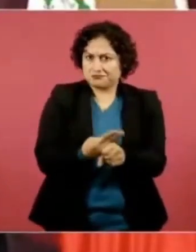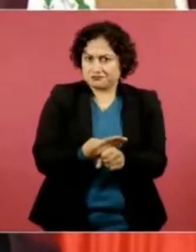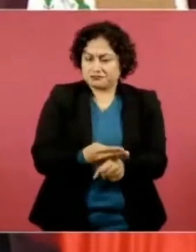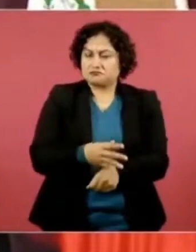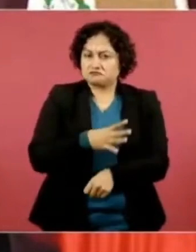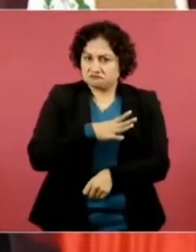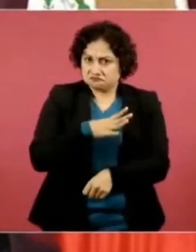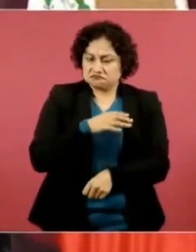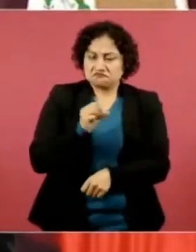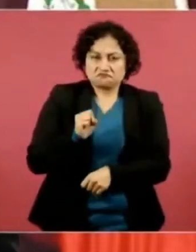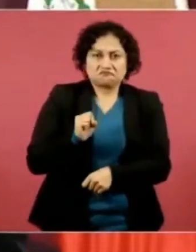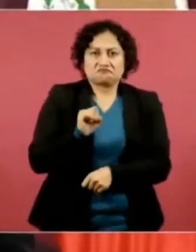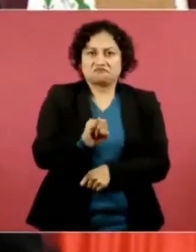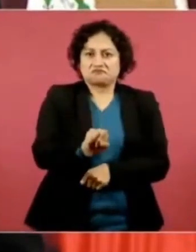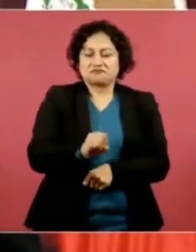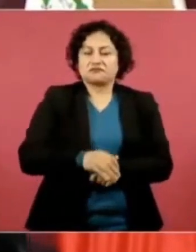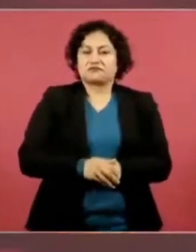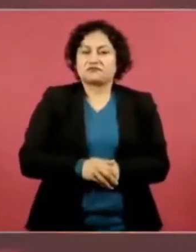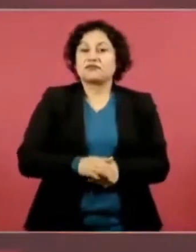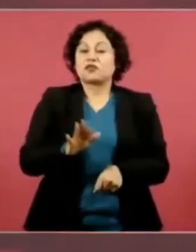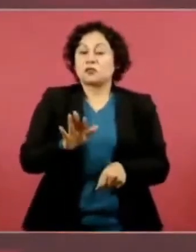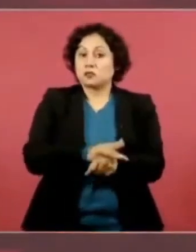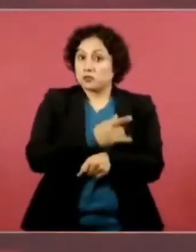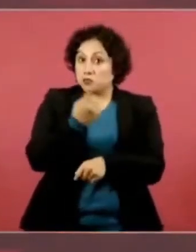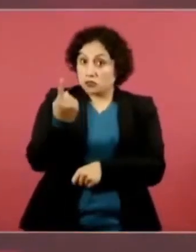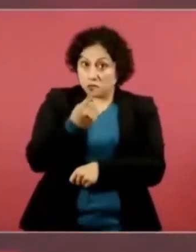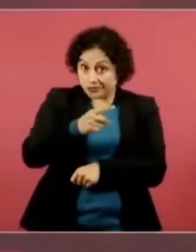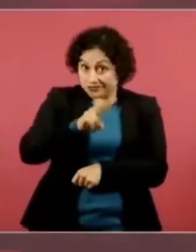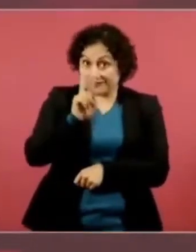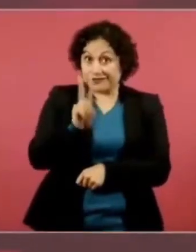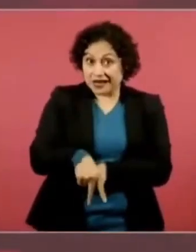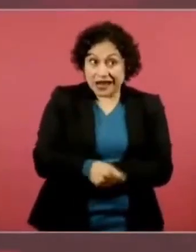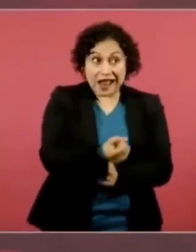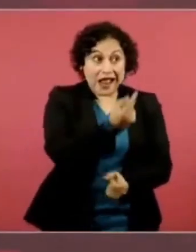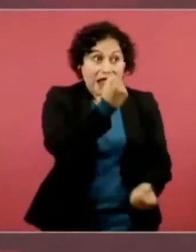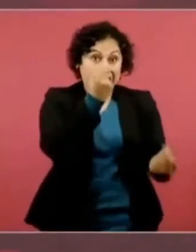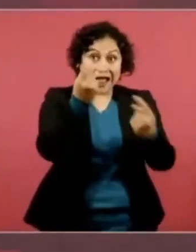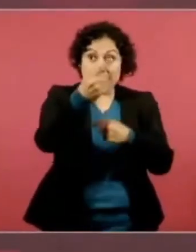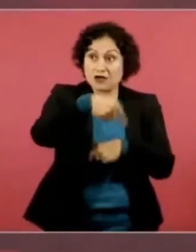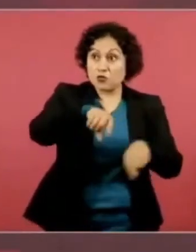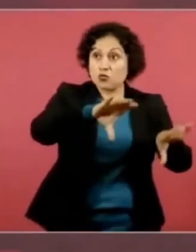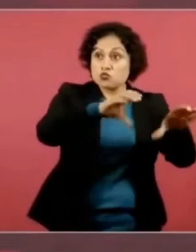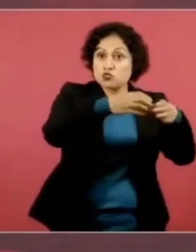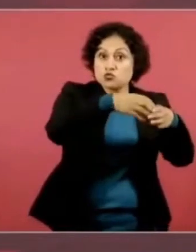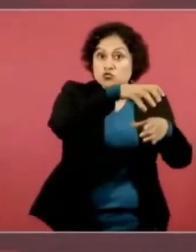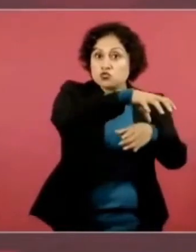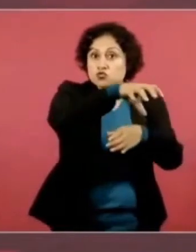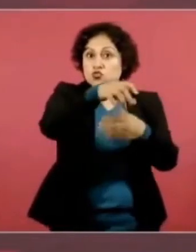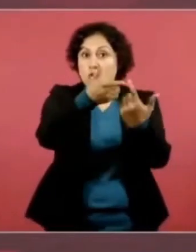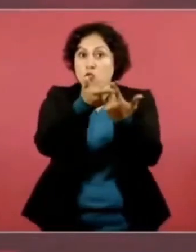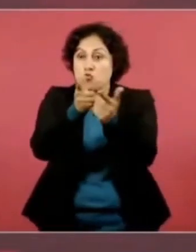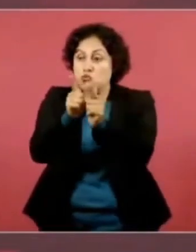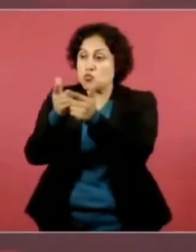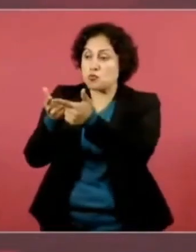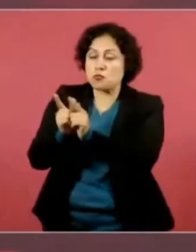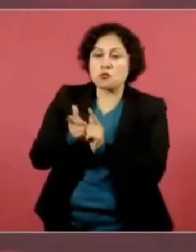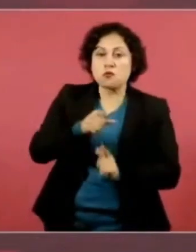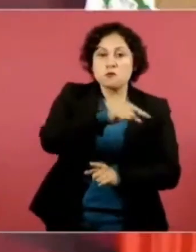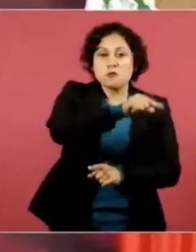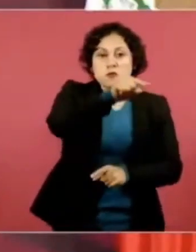porque incluso hay grupos que